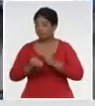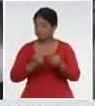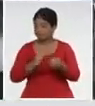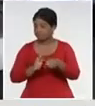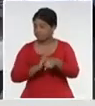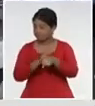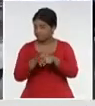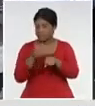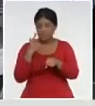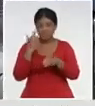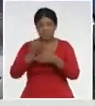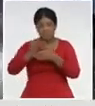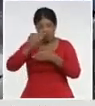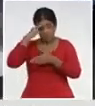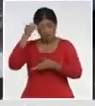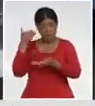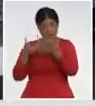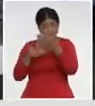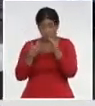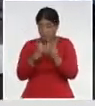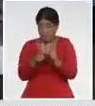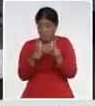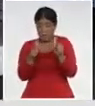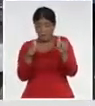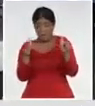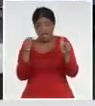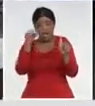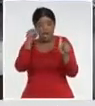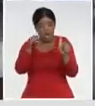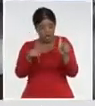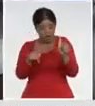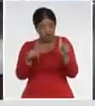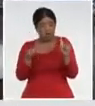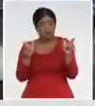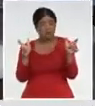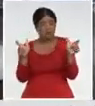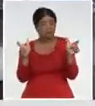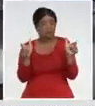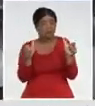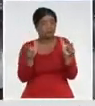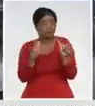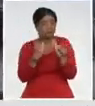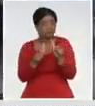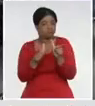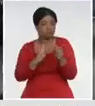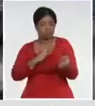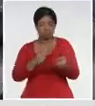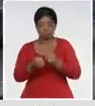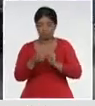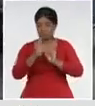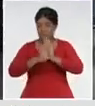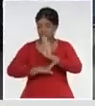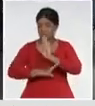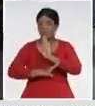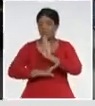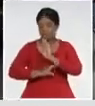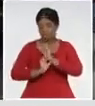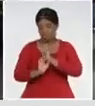tuvo una alta transmisión semanas atrás. Por tanto, son medidas que ellos han podido también